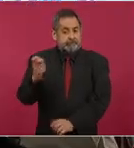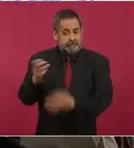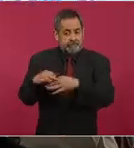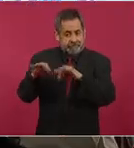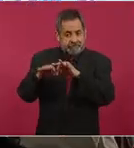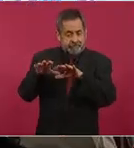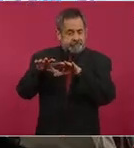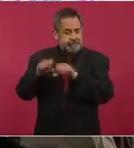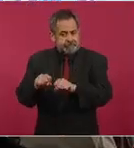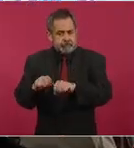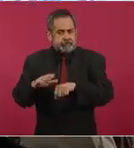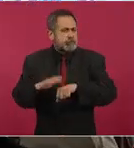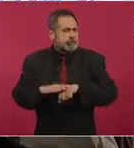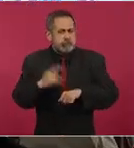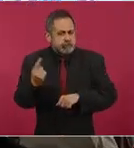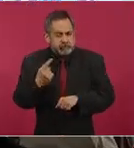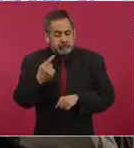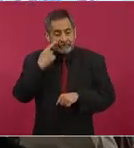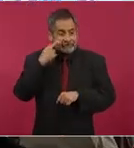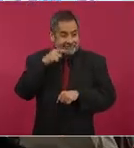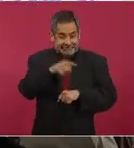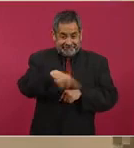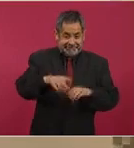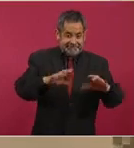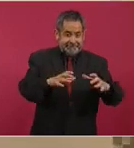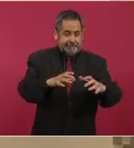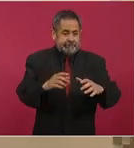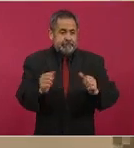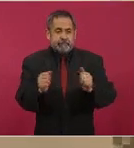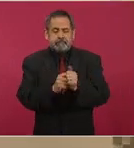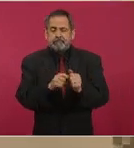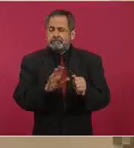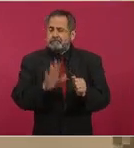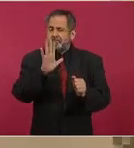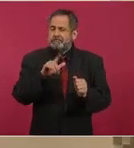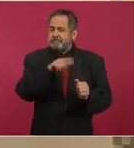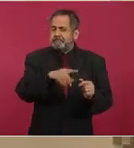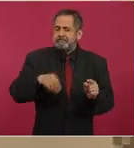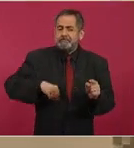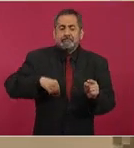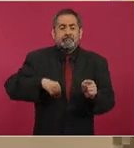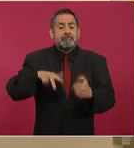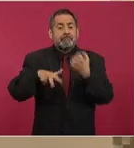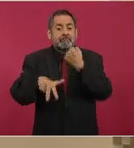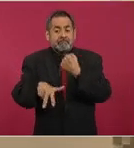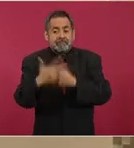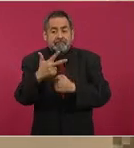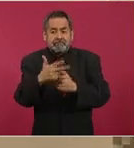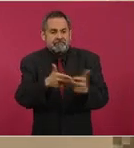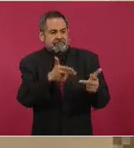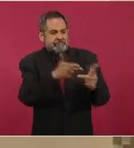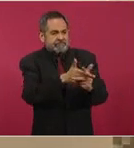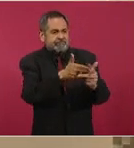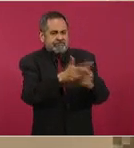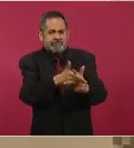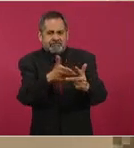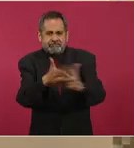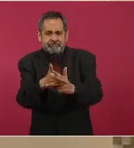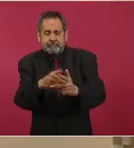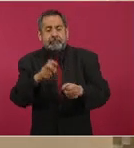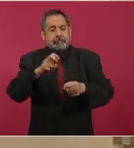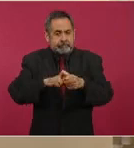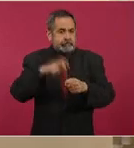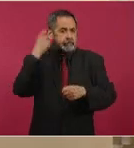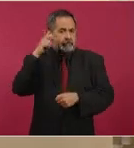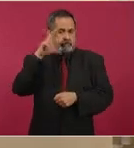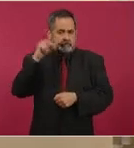criminal está relacionada con 13 homicidios en Quintana Roo en los últimos meses